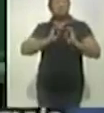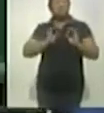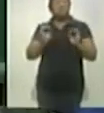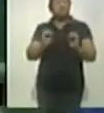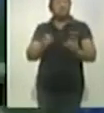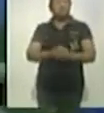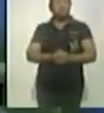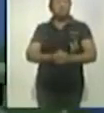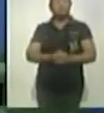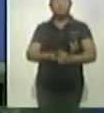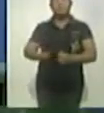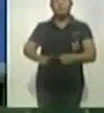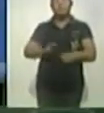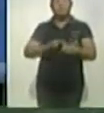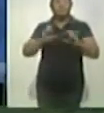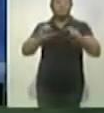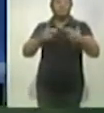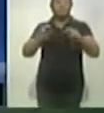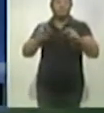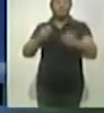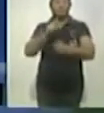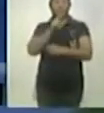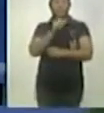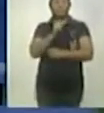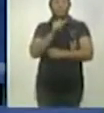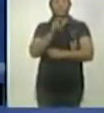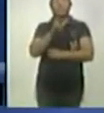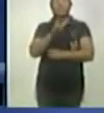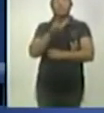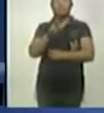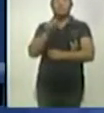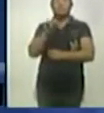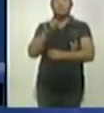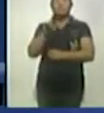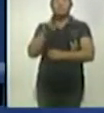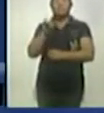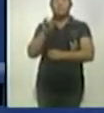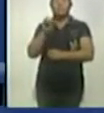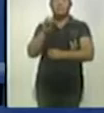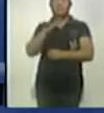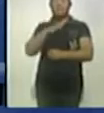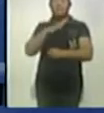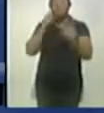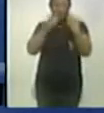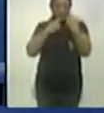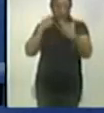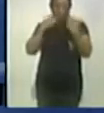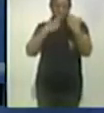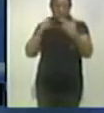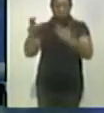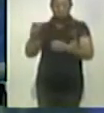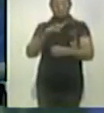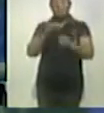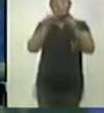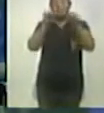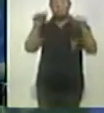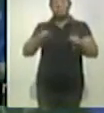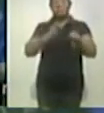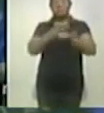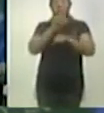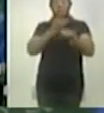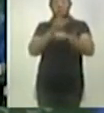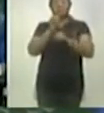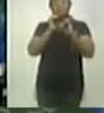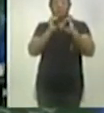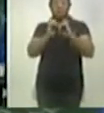En tanto, el gobernador de Chiapas, Rutilo Escandón, informó que se activaron los protocolos de monitoreo a través del Sistema Estatal de Protección Civil tras el